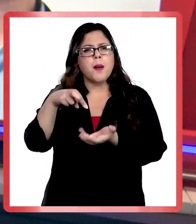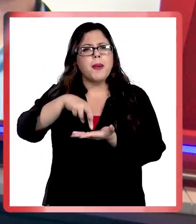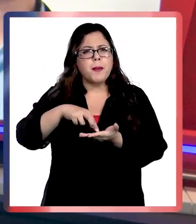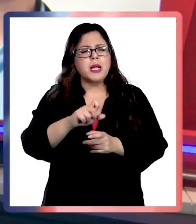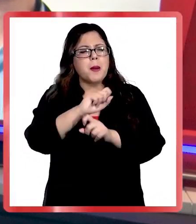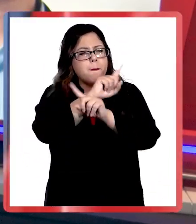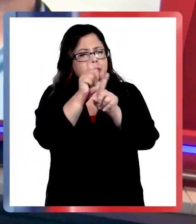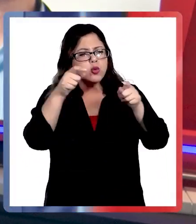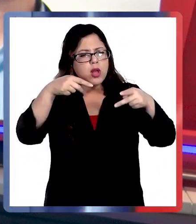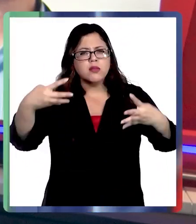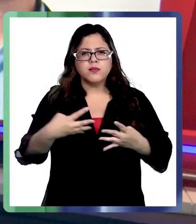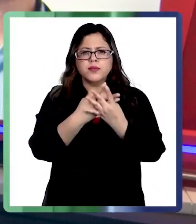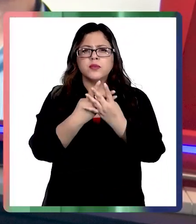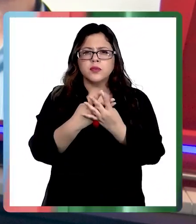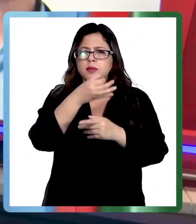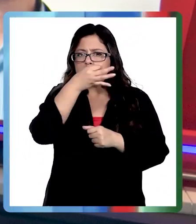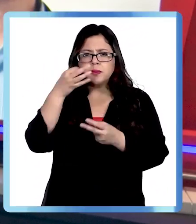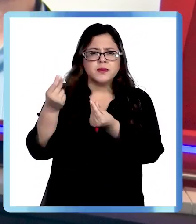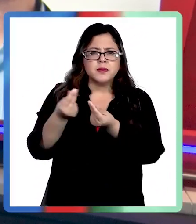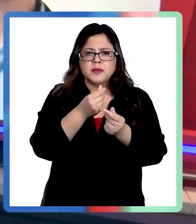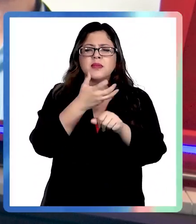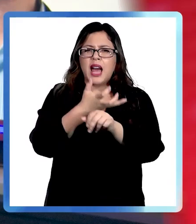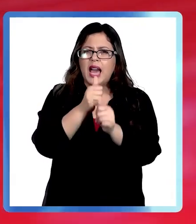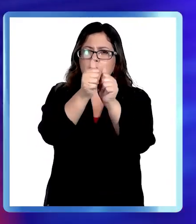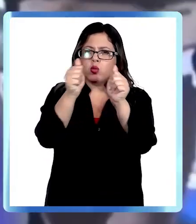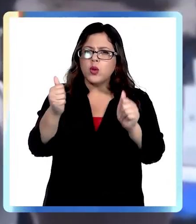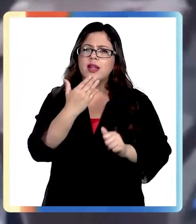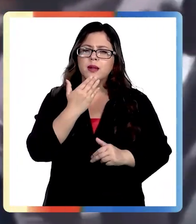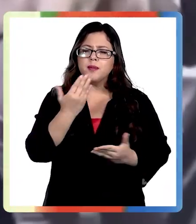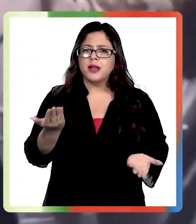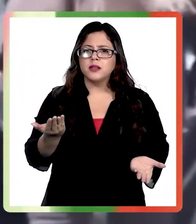red de corrupción? ¿Hay autoridades de gobierno comprometidas?